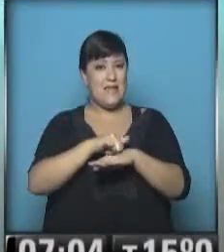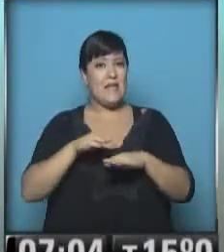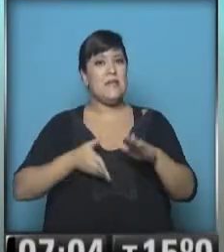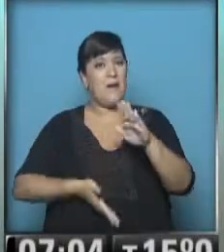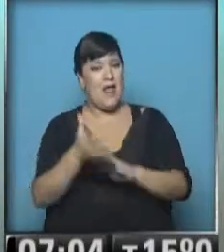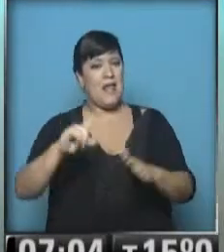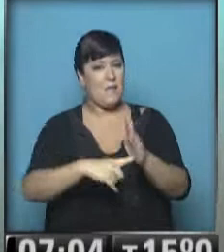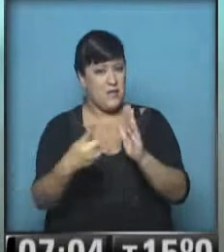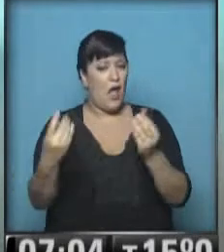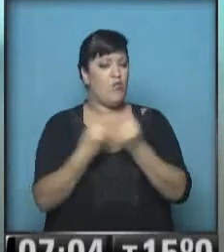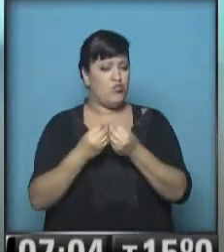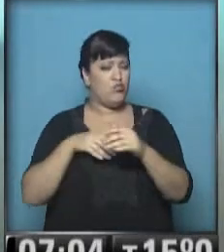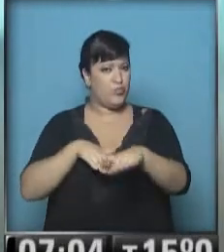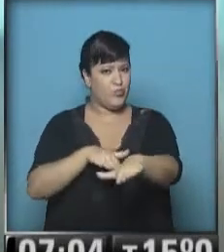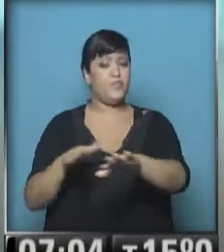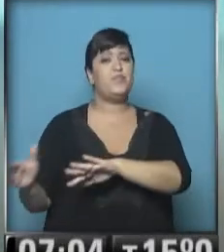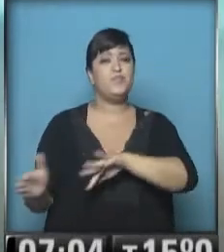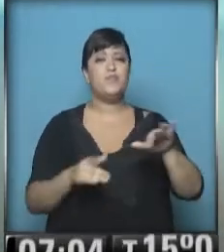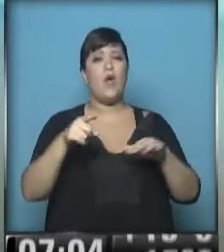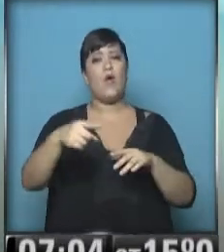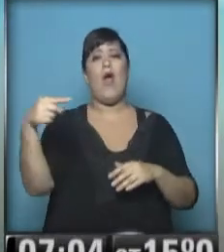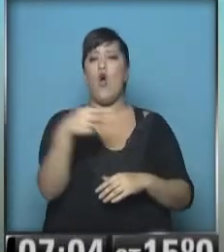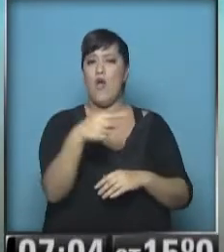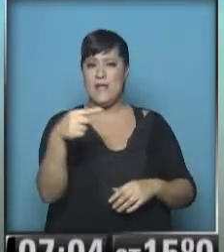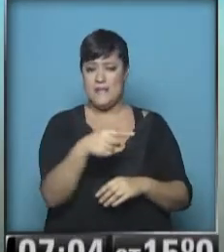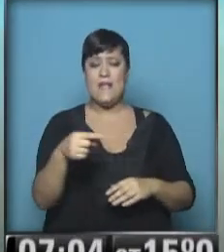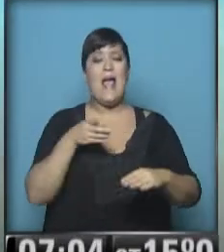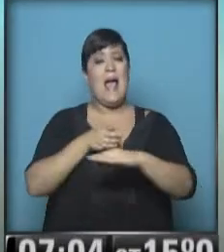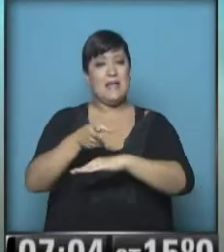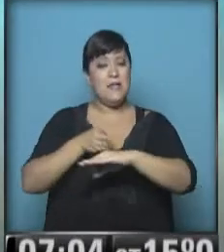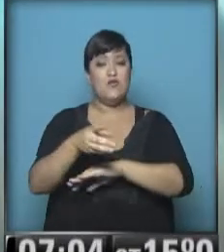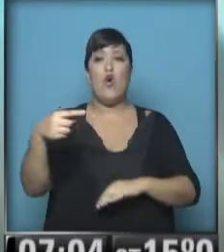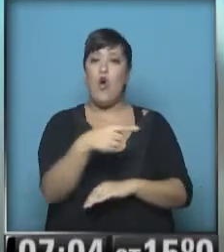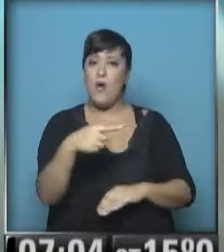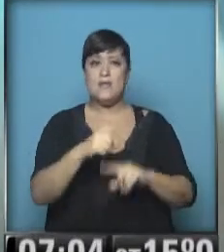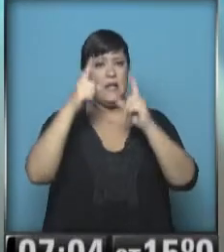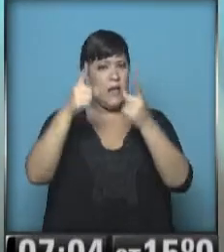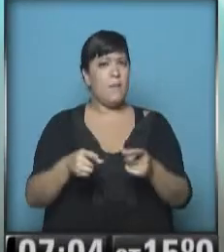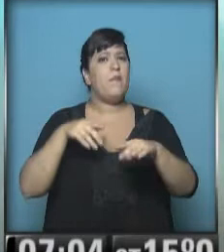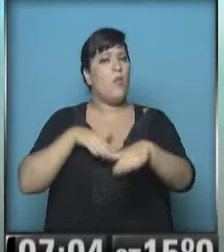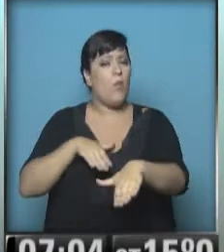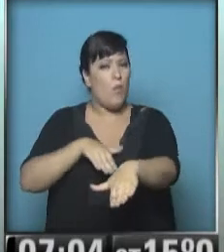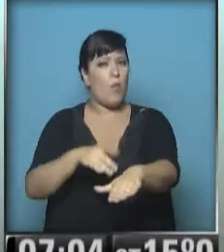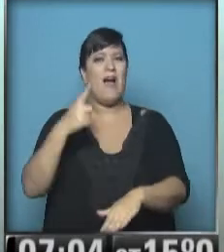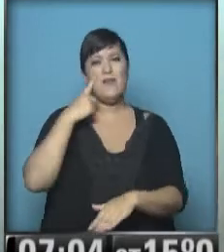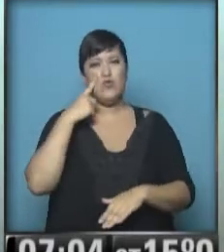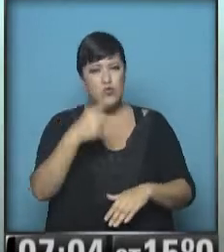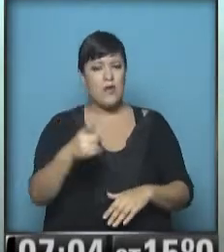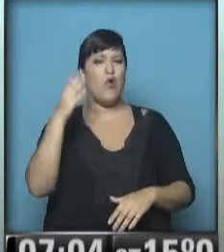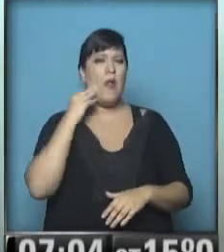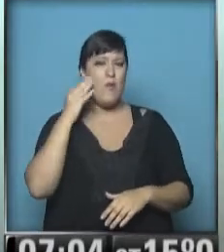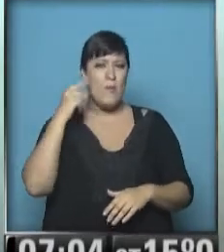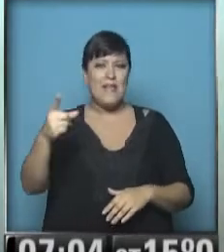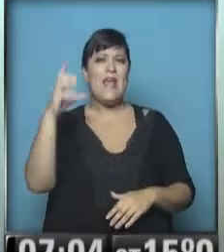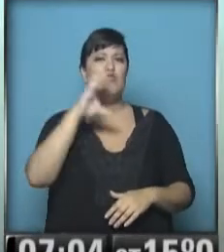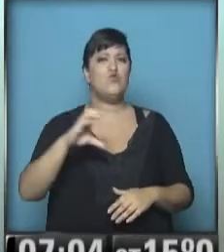Seguimos circulando. Nos vamos a ir al oeste del conurbano. Acceso oeste. También se incrementa el tránsito desde Ituyangó, Ramos Mejía y